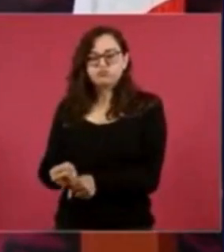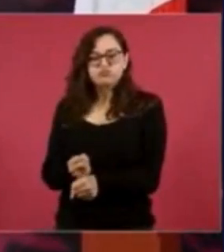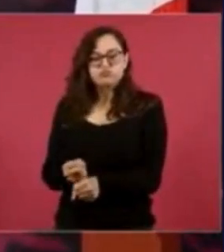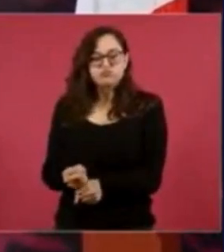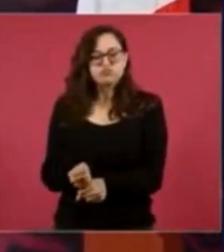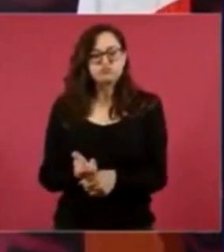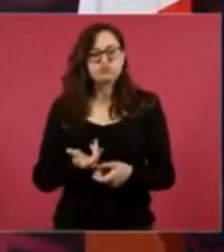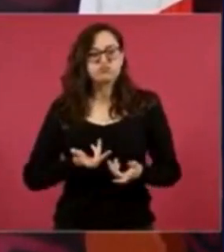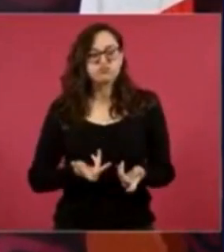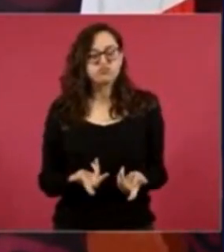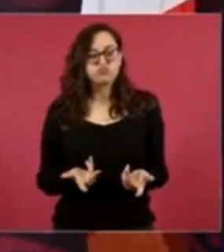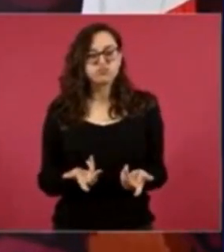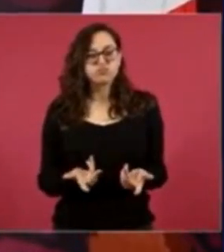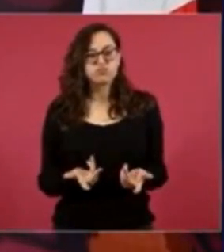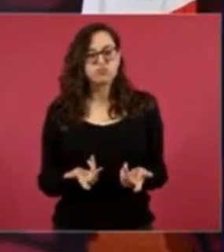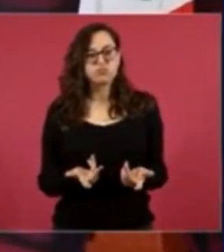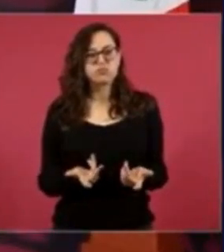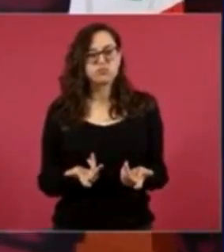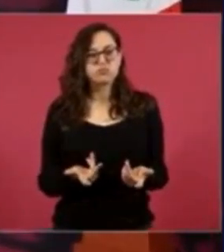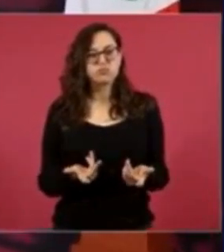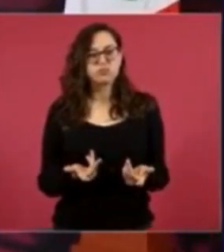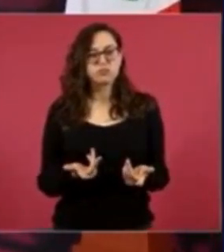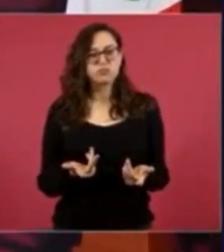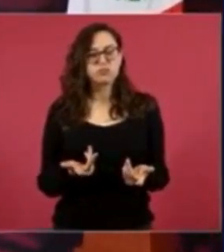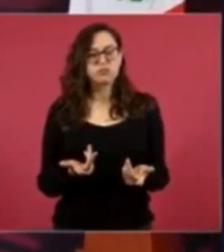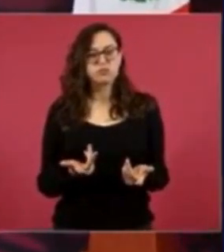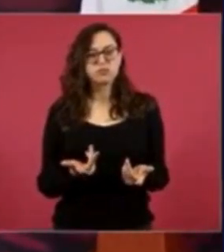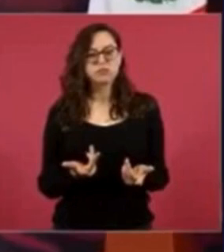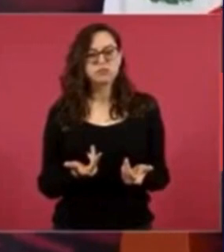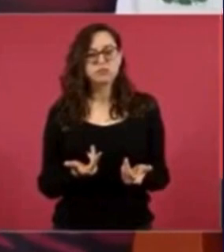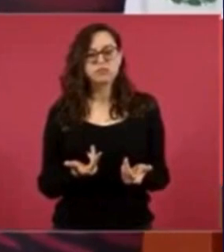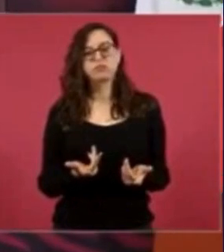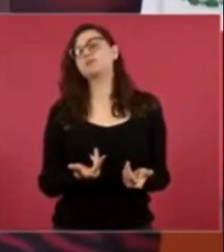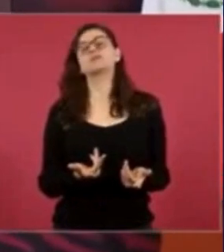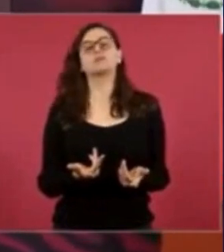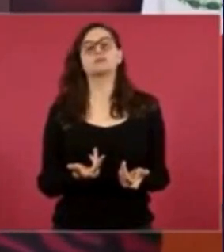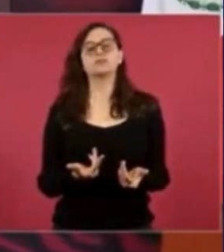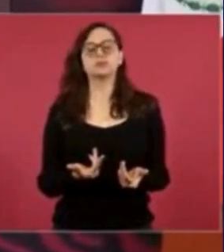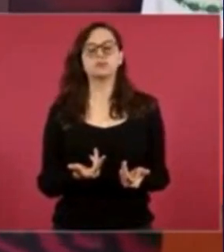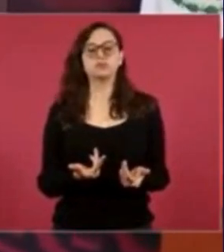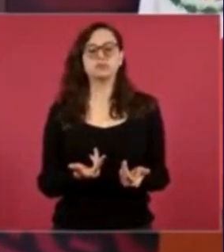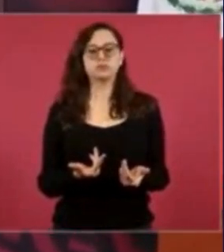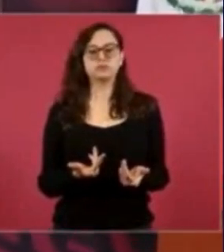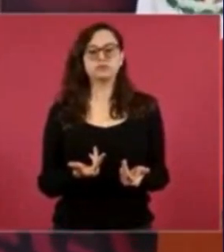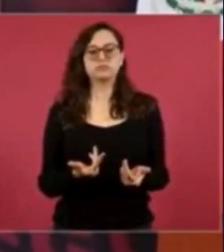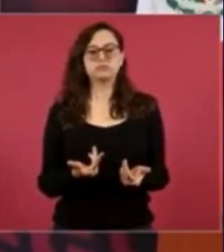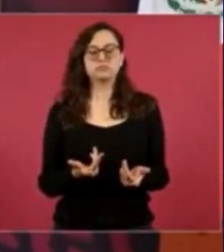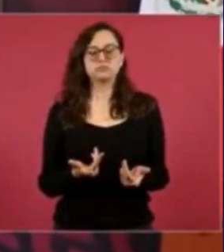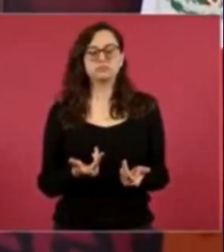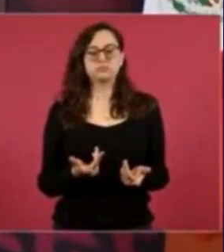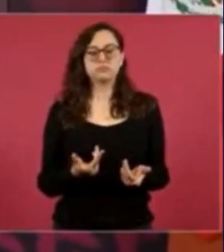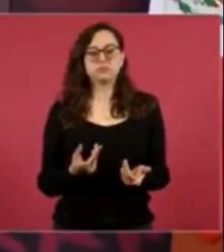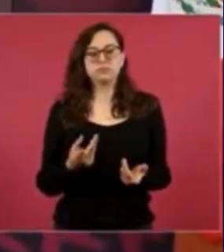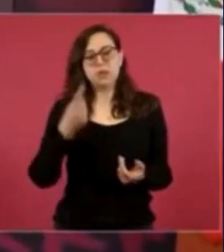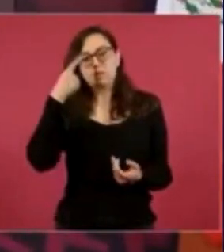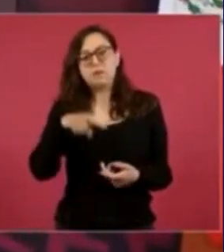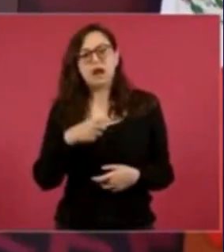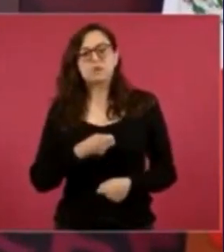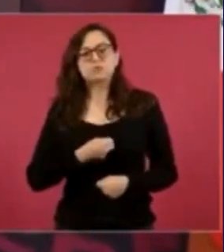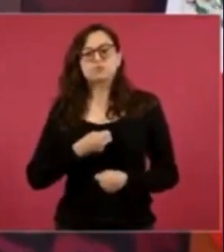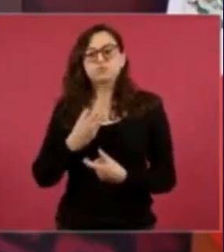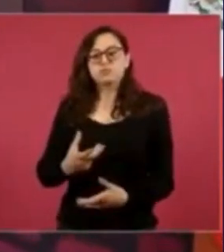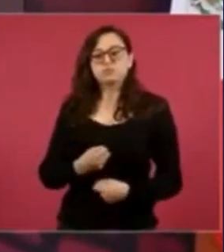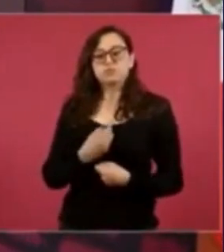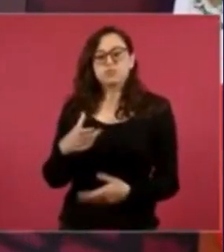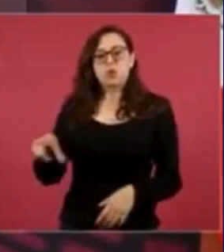Lucio, implicado en la investigación del caso Ayotzinapa y actualmente refugiado en Israel. López Obrador instó nuevamente a